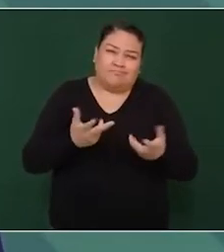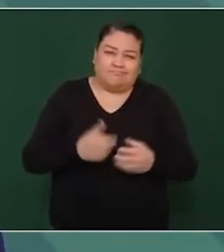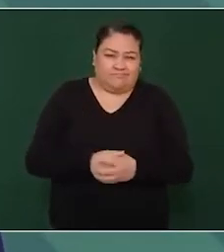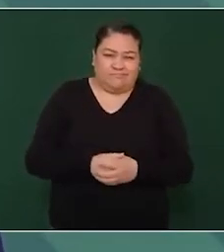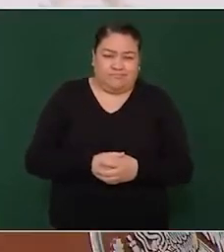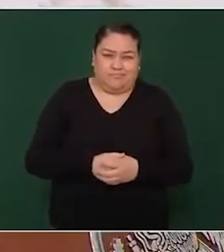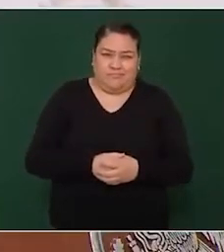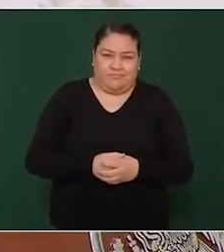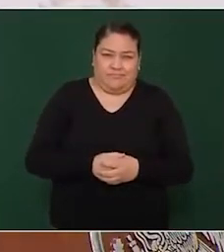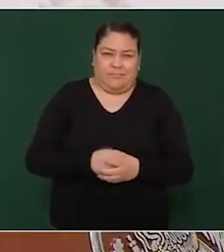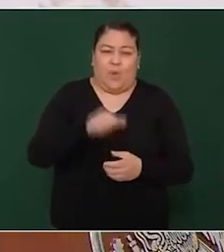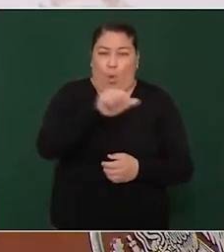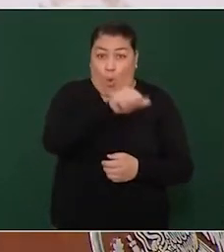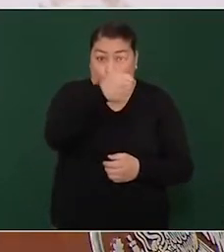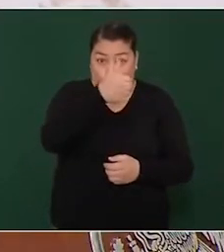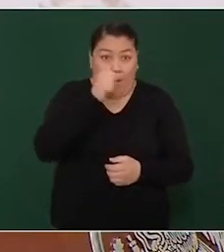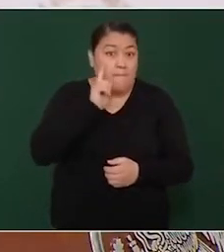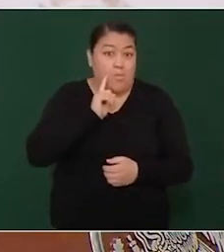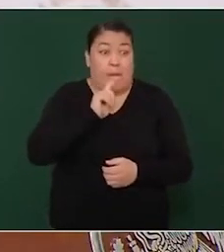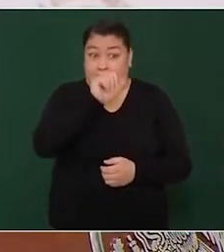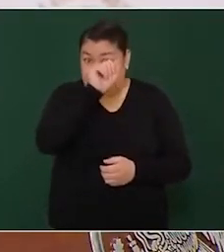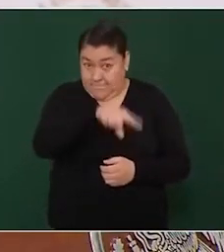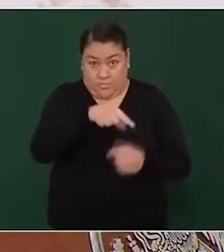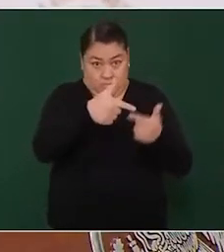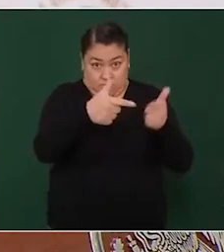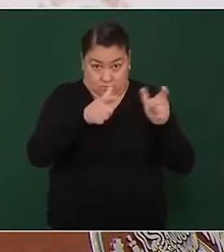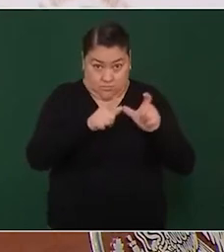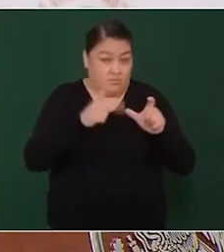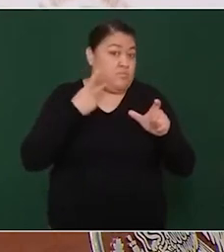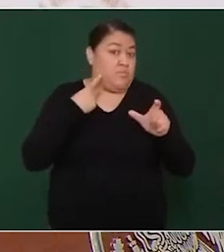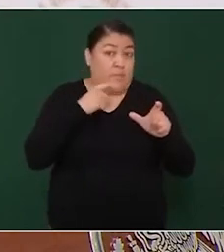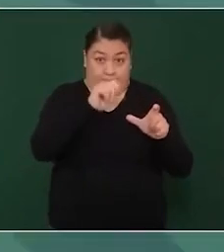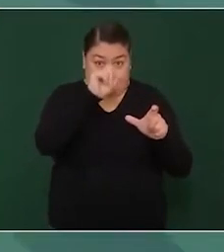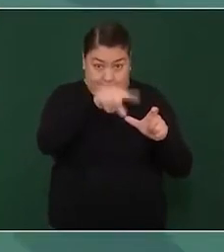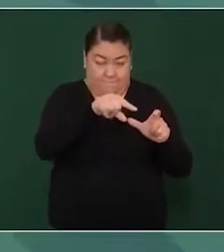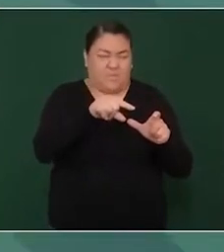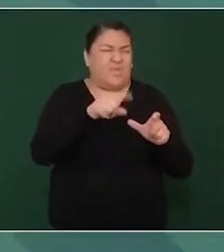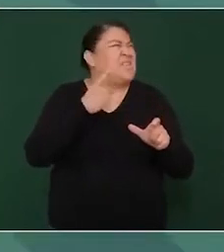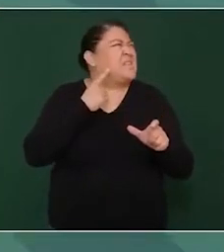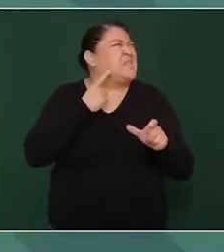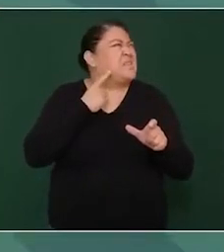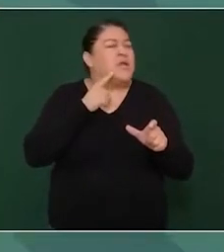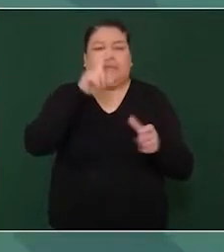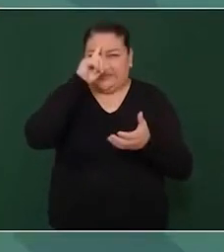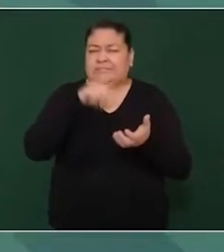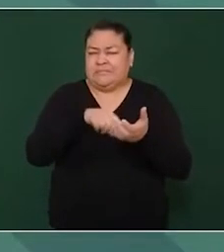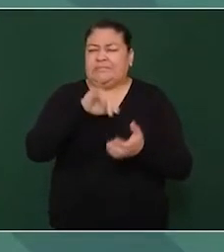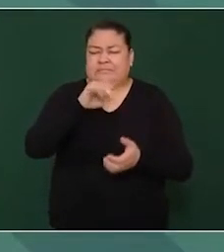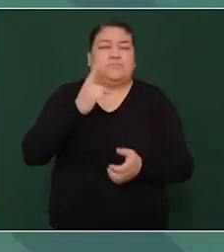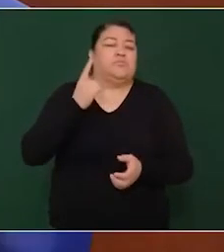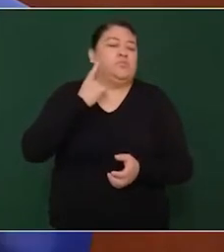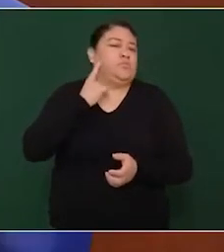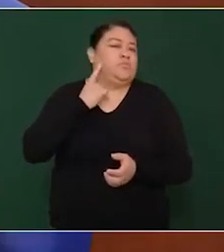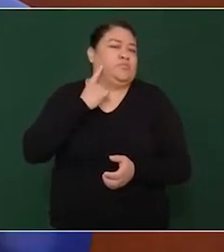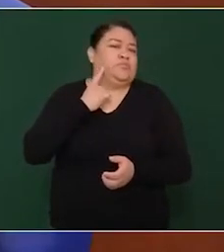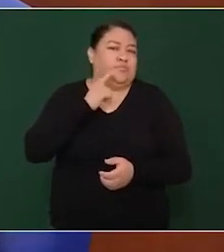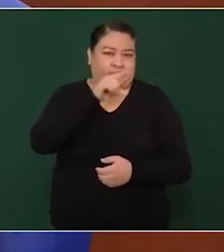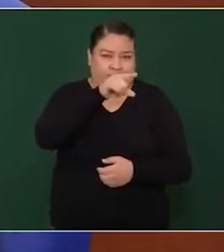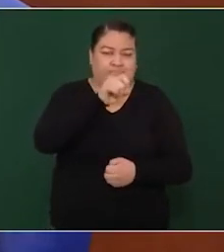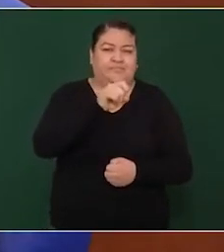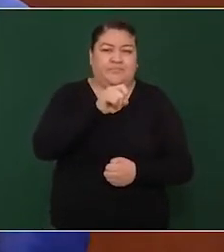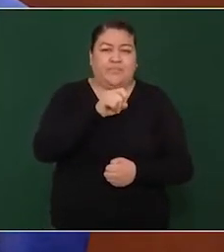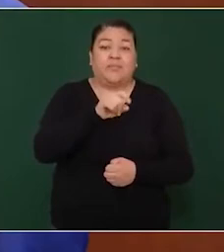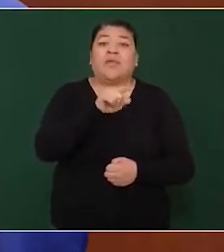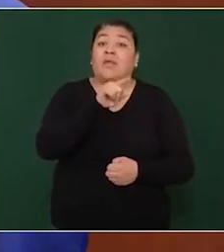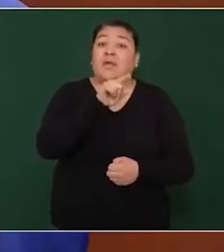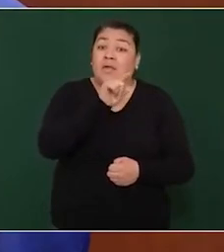también de ese partido, es un diputado, creo, que